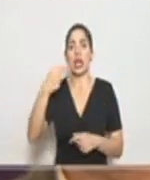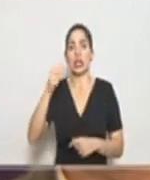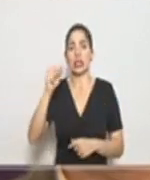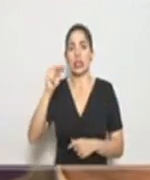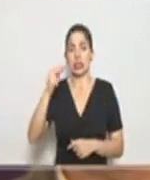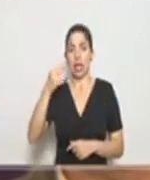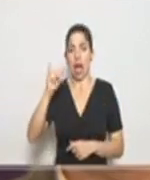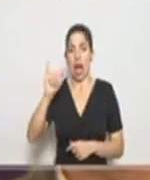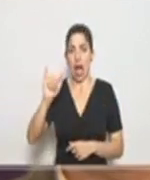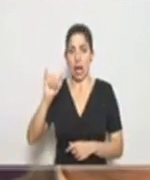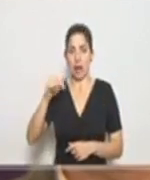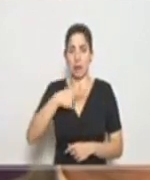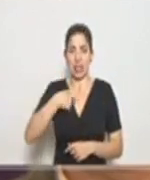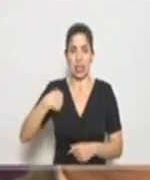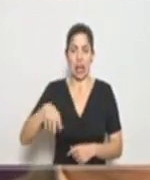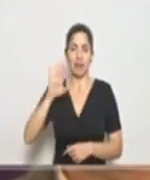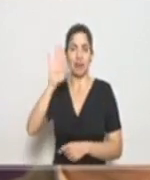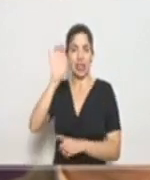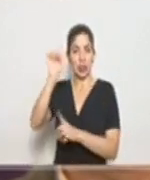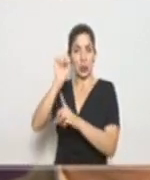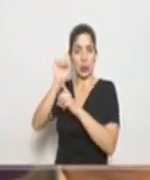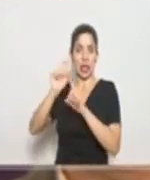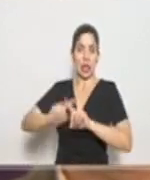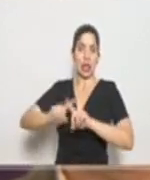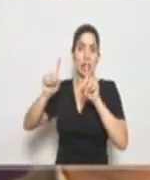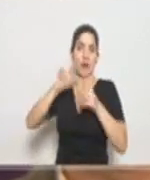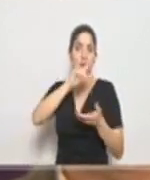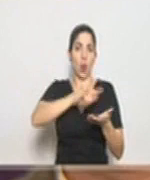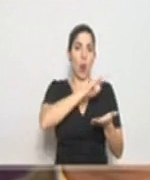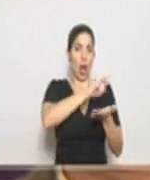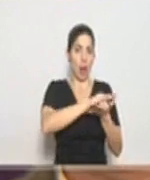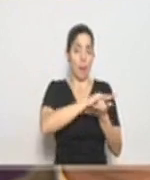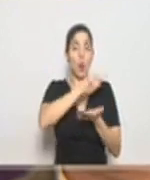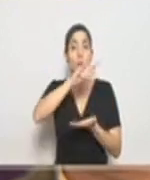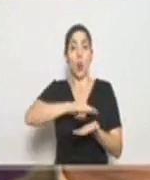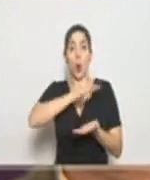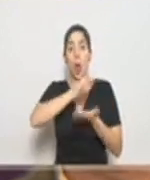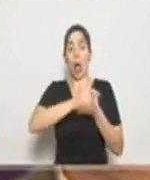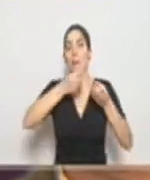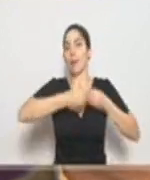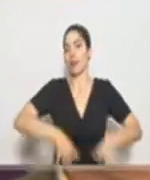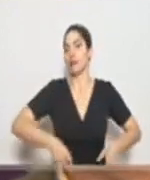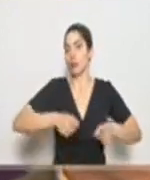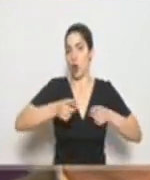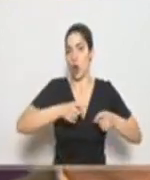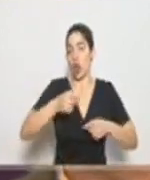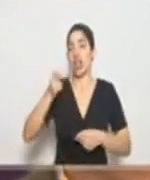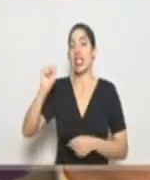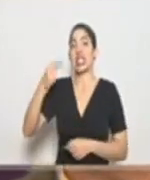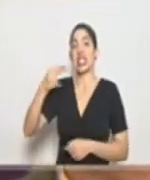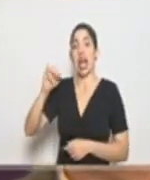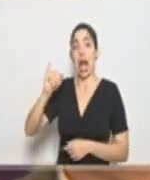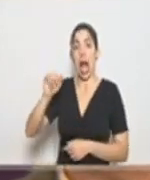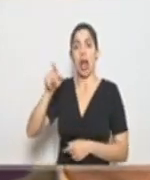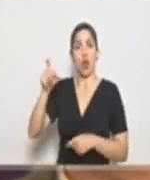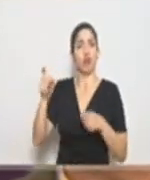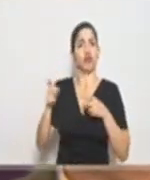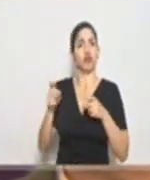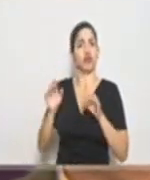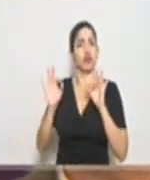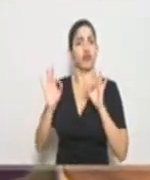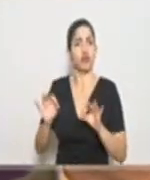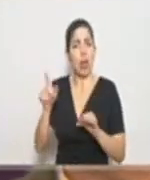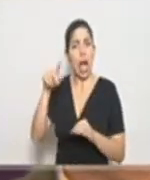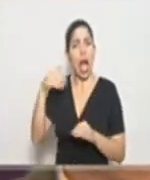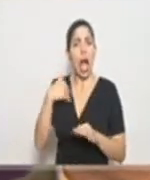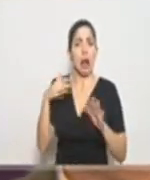Son situaciones un poco diferentes a las que se dieron en Wuhan. En Wuhan se les salió de las manos, en Shanghai lo tienen contenido, hay más